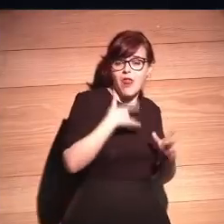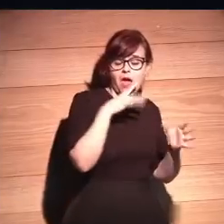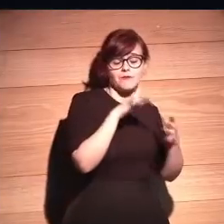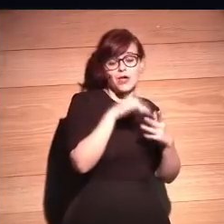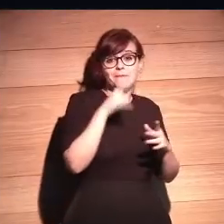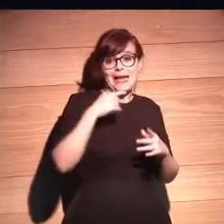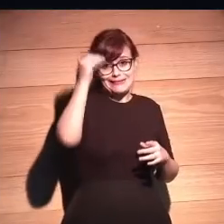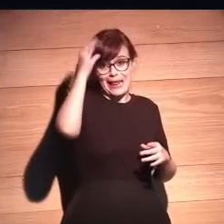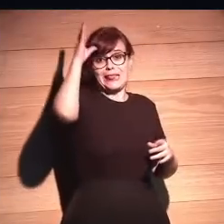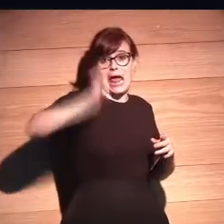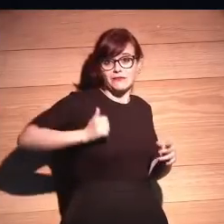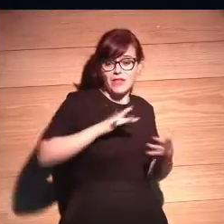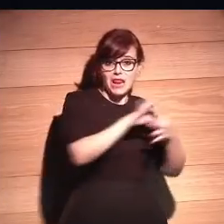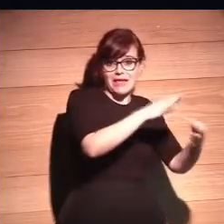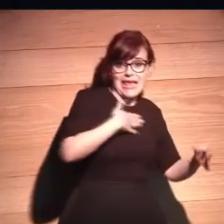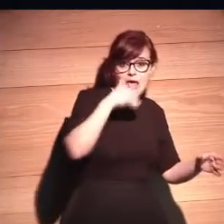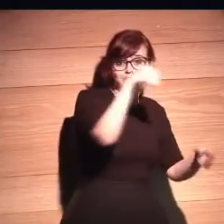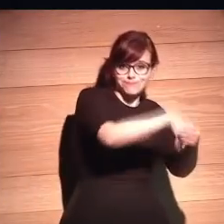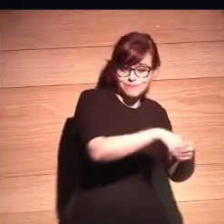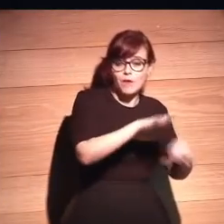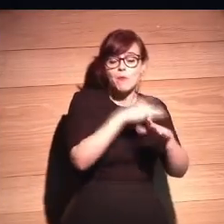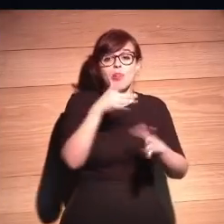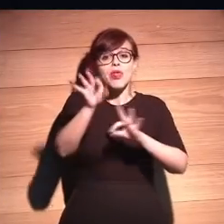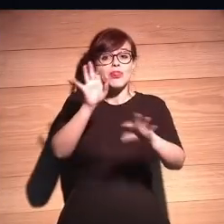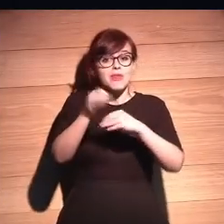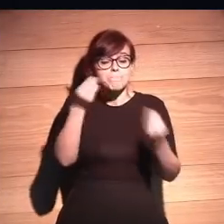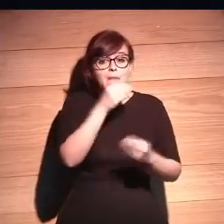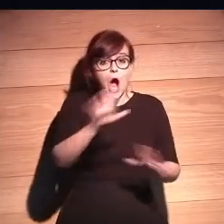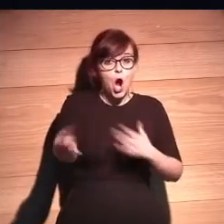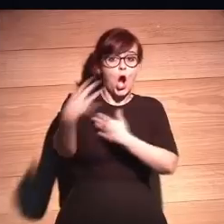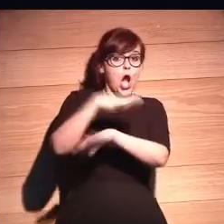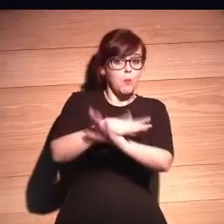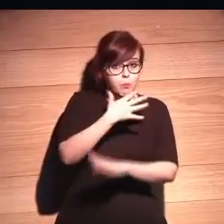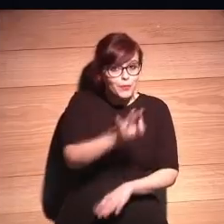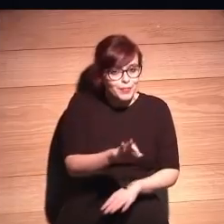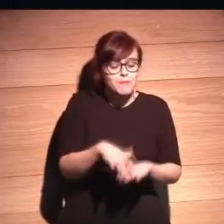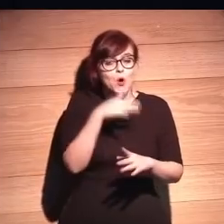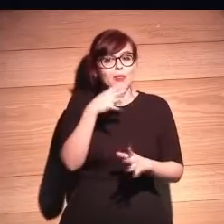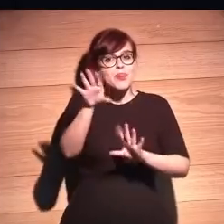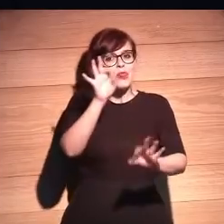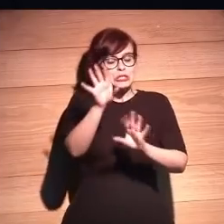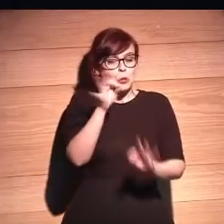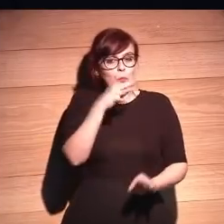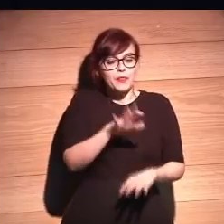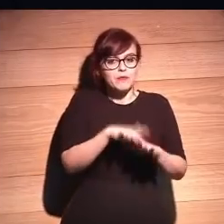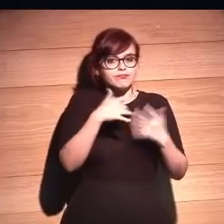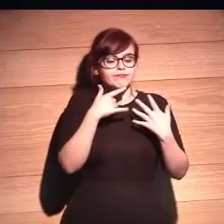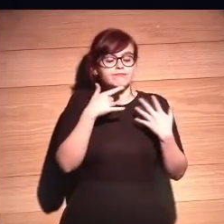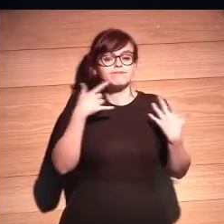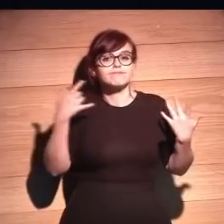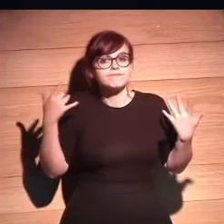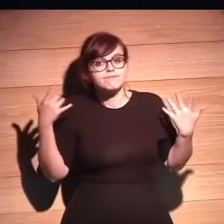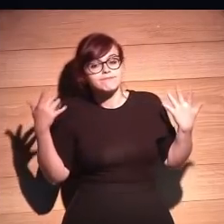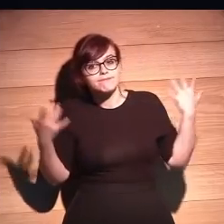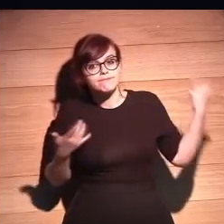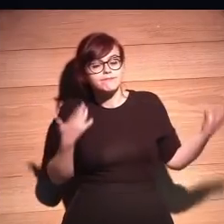No estamos tan lejos, ¿no? ¿Por qué no van a decidir mejor que nosotros? ¿Por qué no podemos dejar una parte de las decisiones que deberían ser